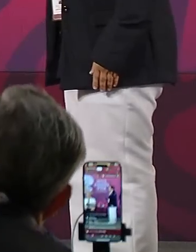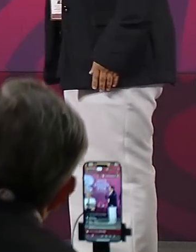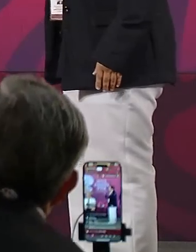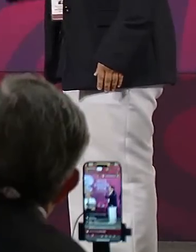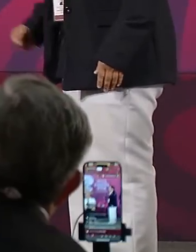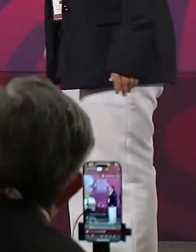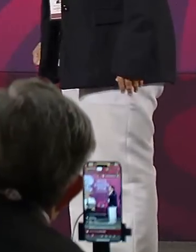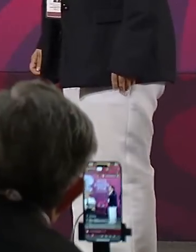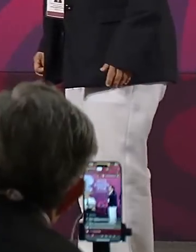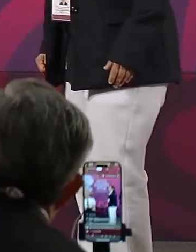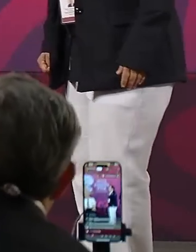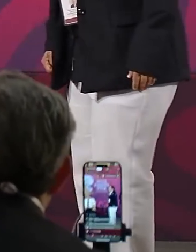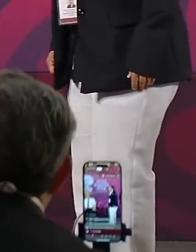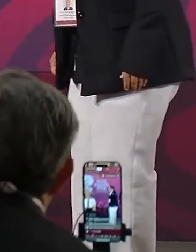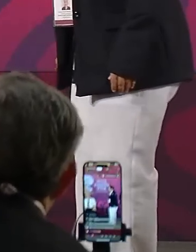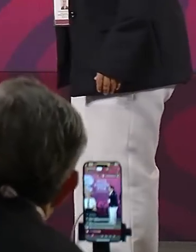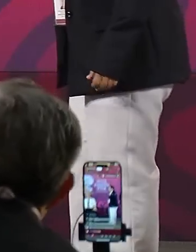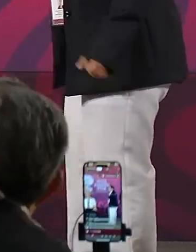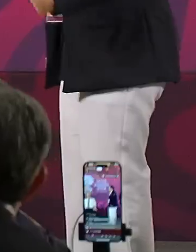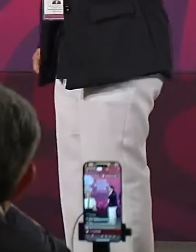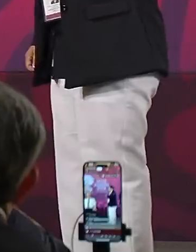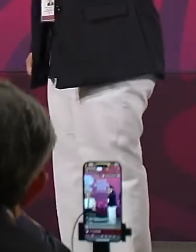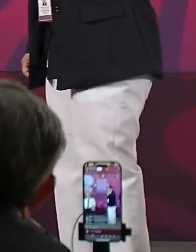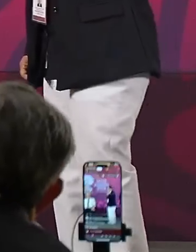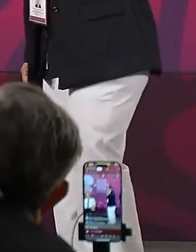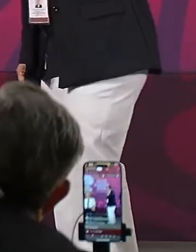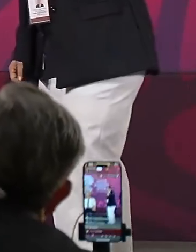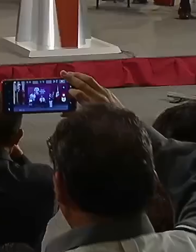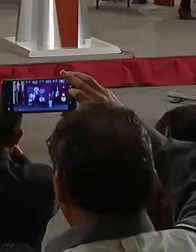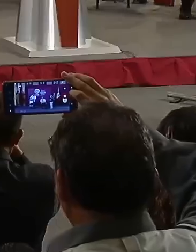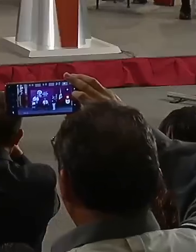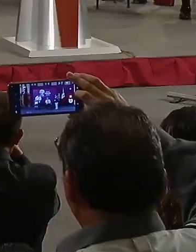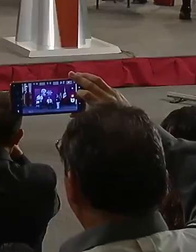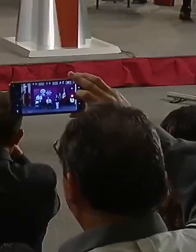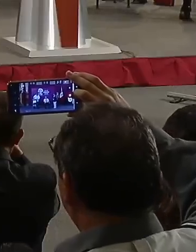¿En la izquierda las dos? Ok, perfecto, muy bien, valiente.